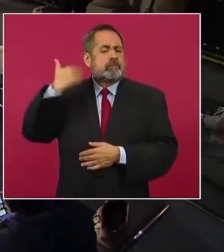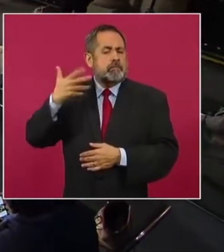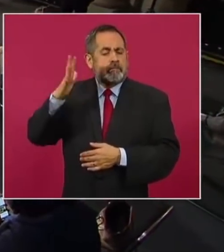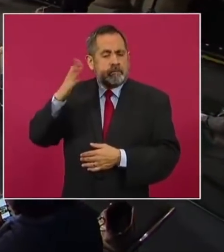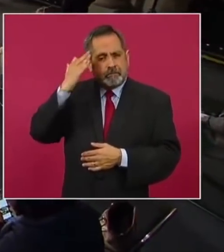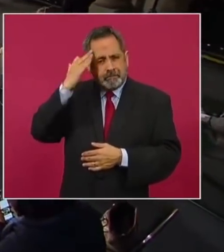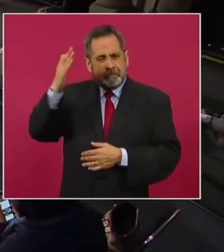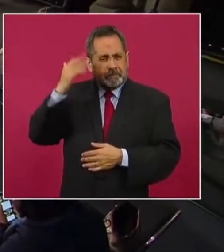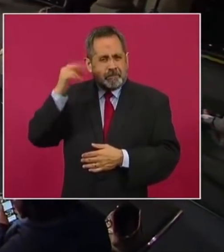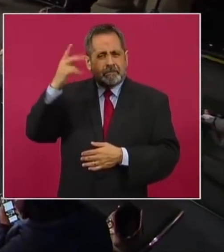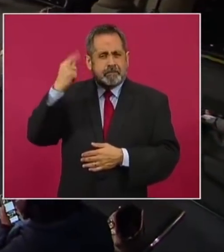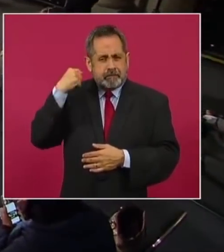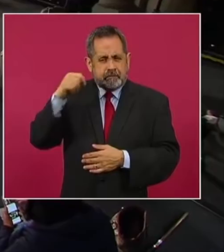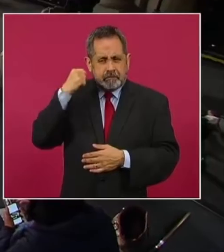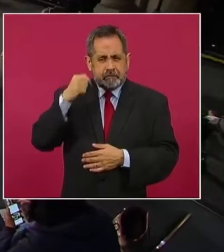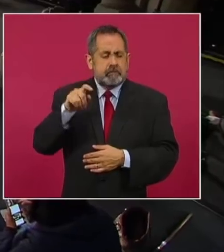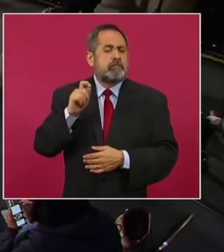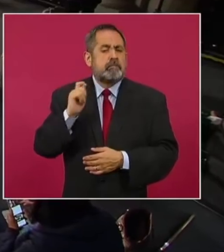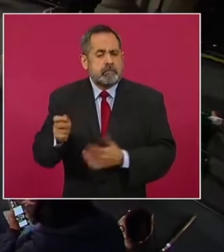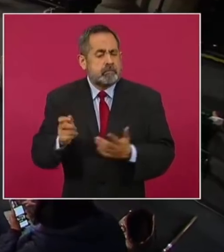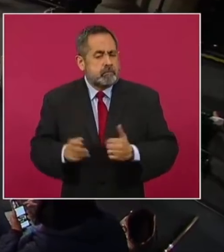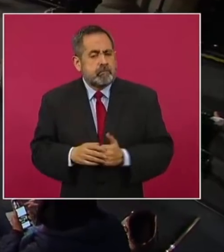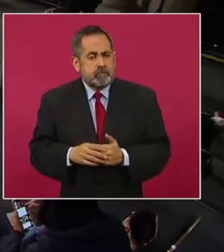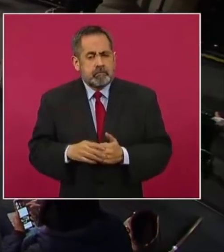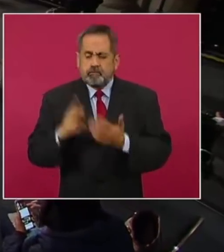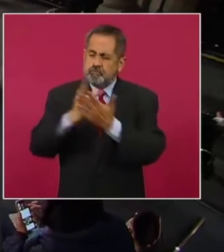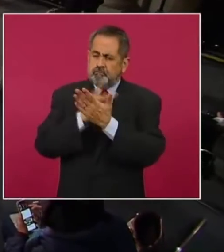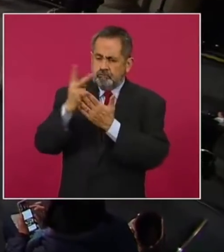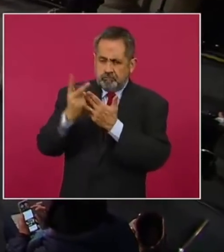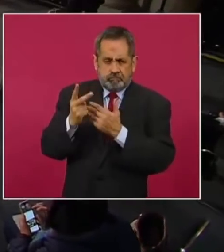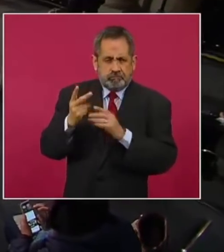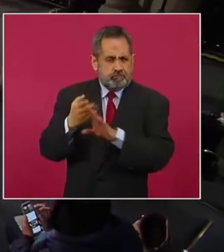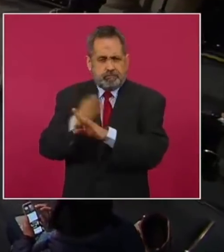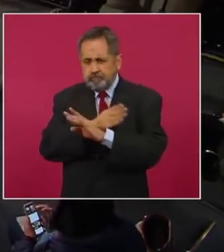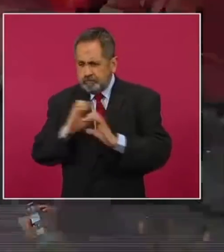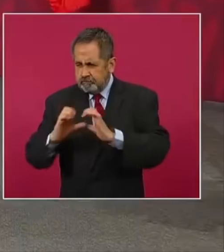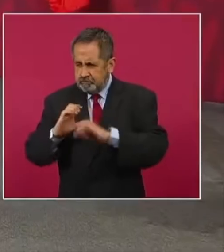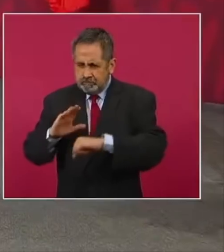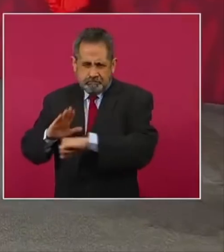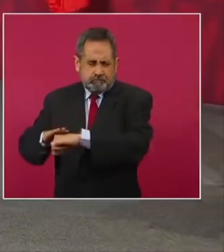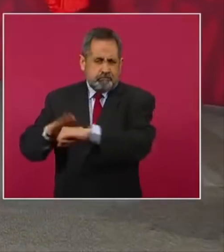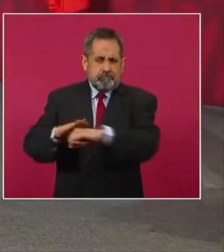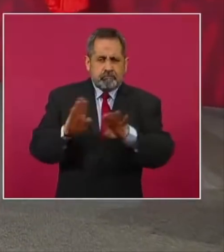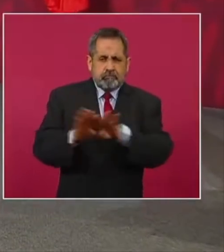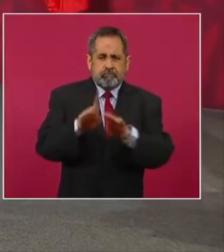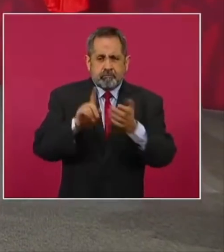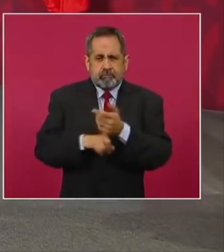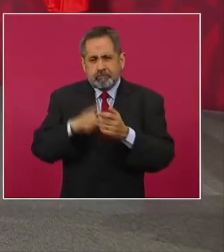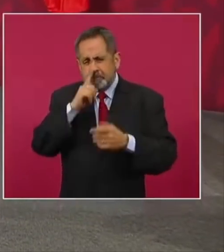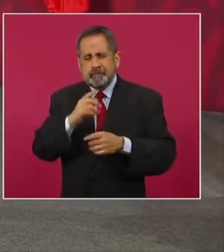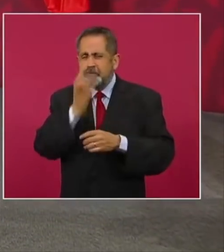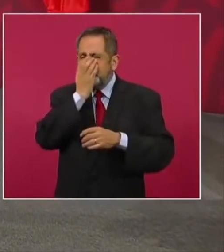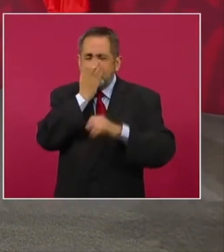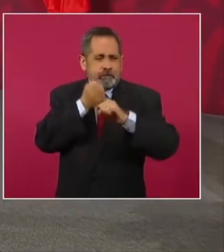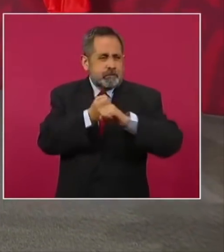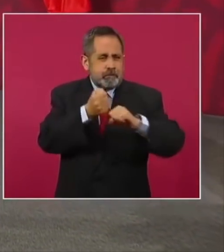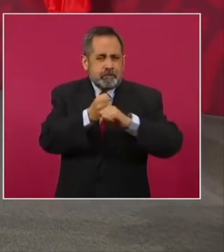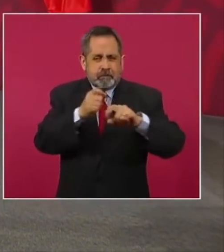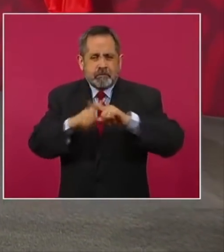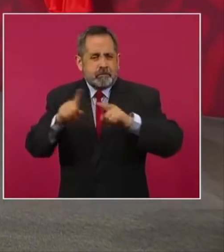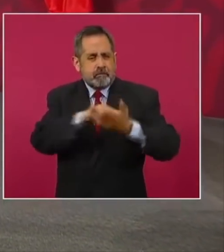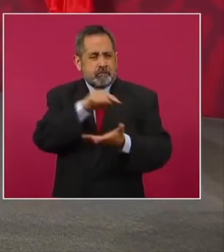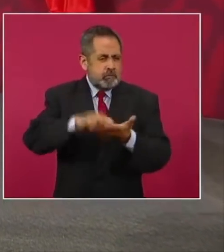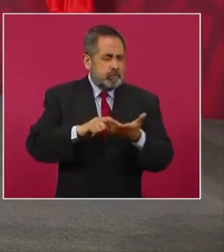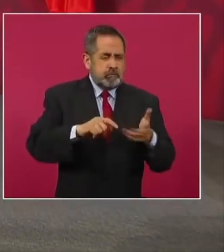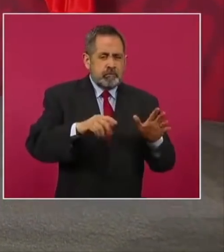tocó estar al frente en Tabasco? Bueno, pues aplicábamos un programa de prevención que consistía en fumigación con vectores, que era